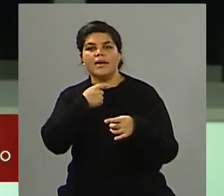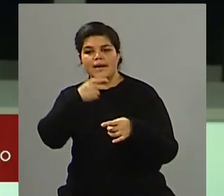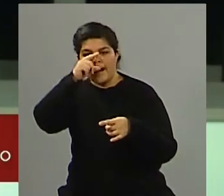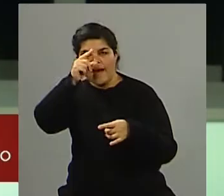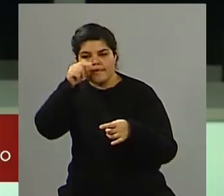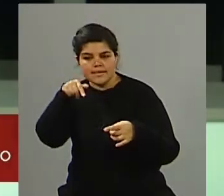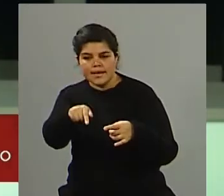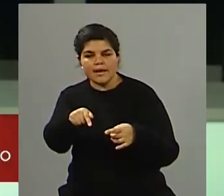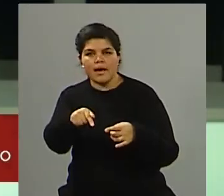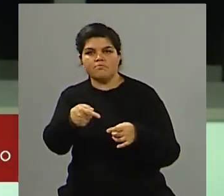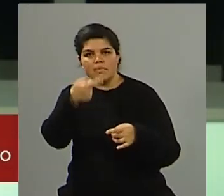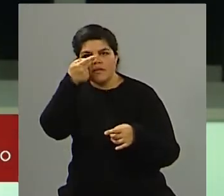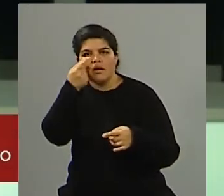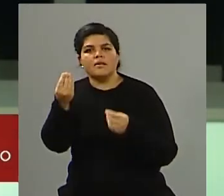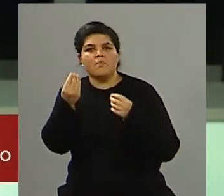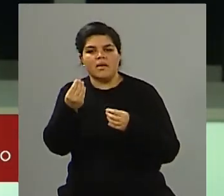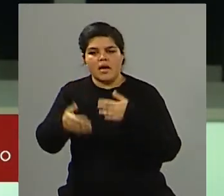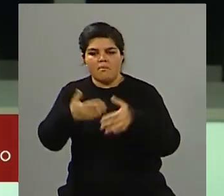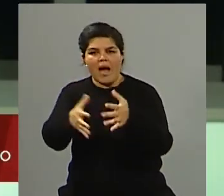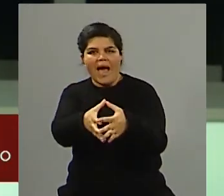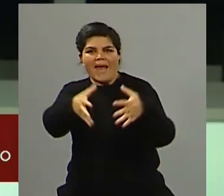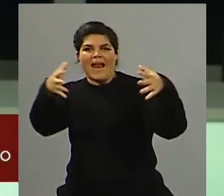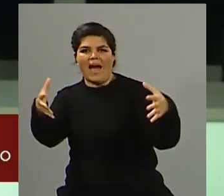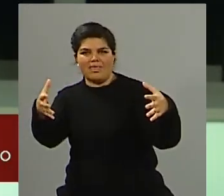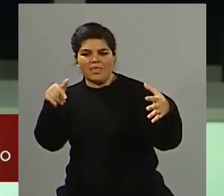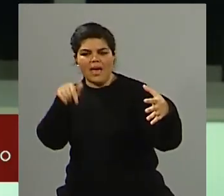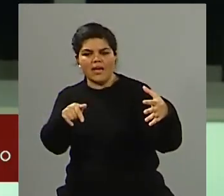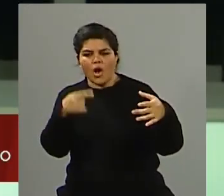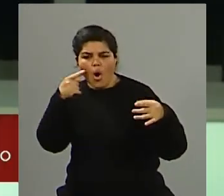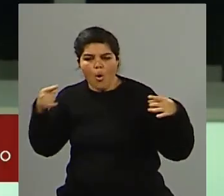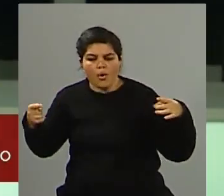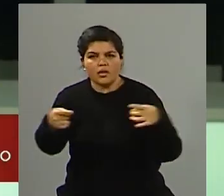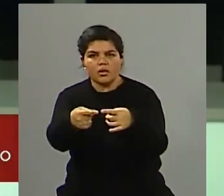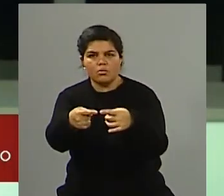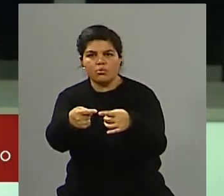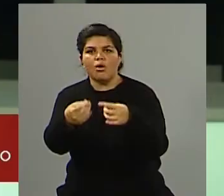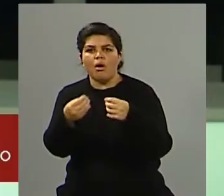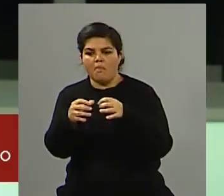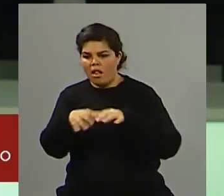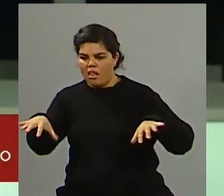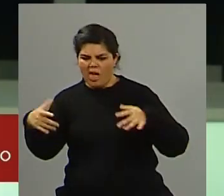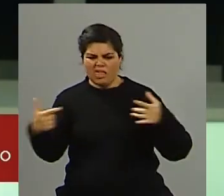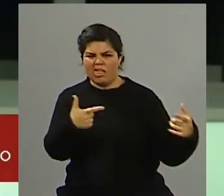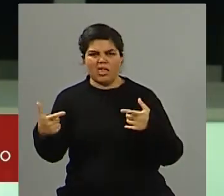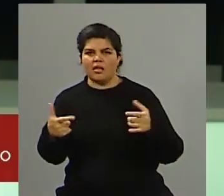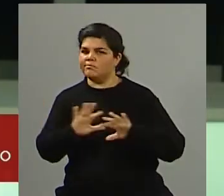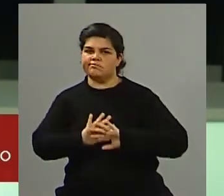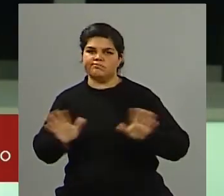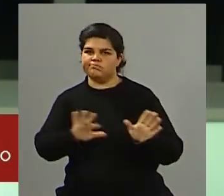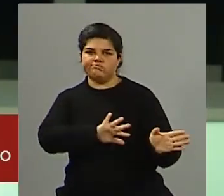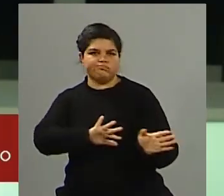Yo creo que cualquier interna pierde sentido alguno, sobre todo cuando hubo un proceso interno donde cada uno de los candidatos que